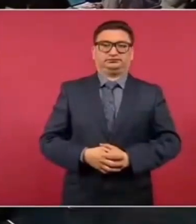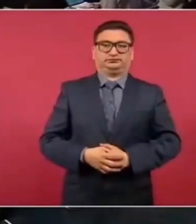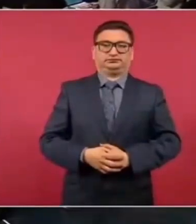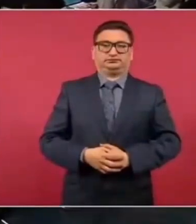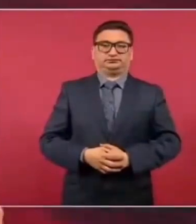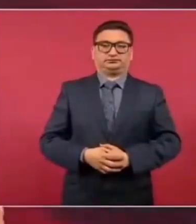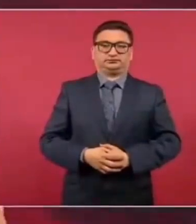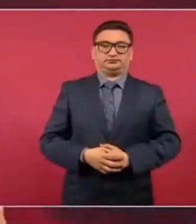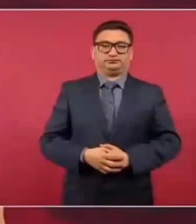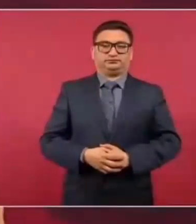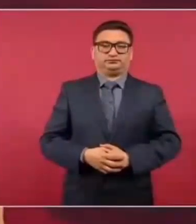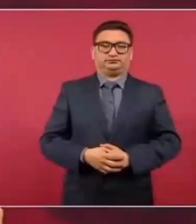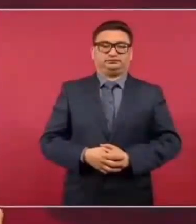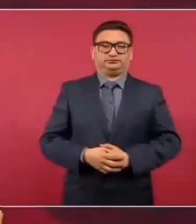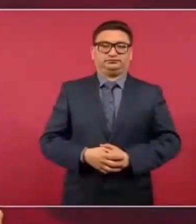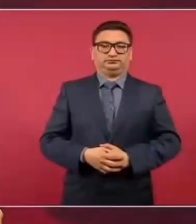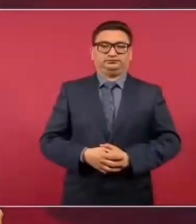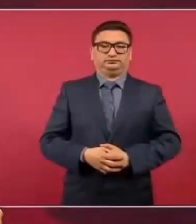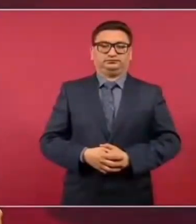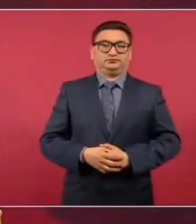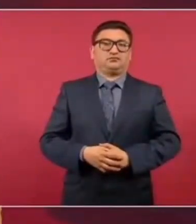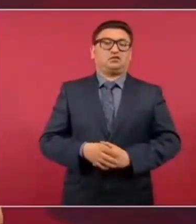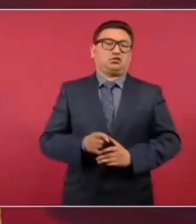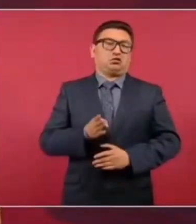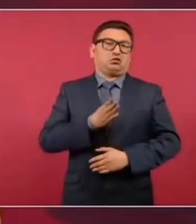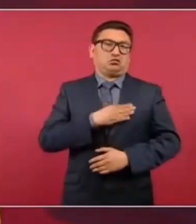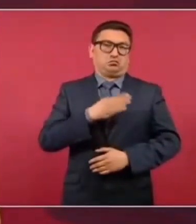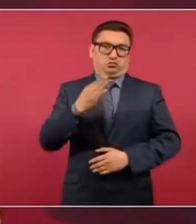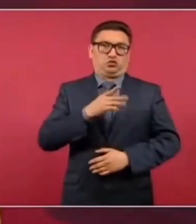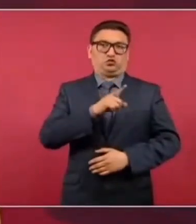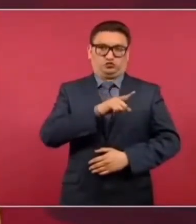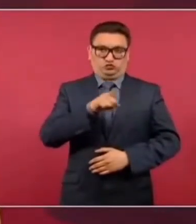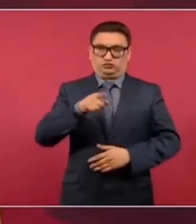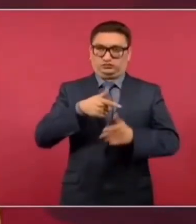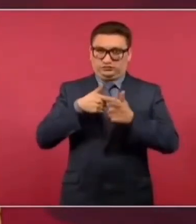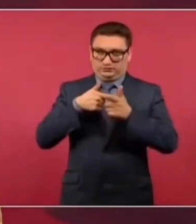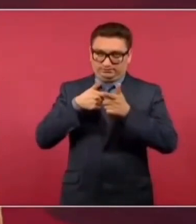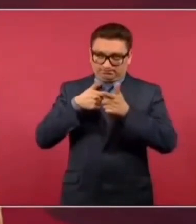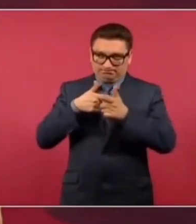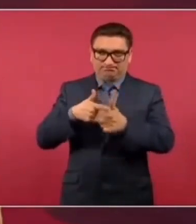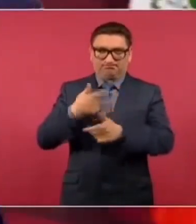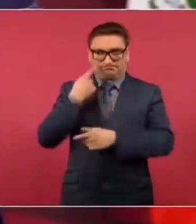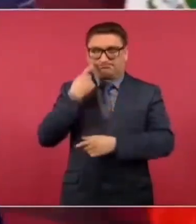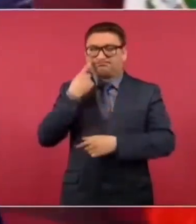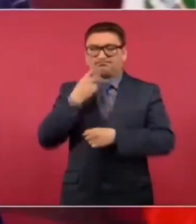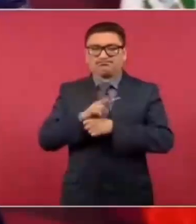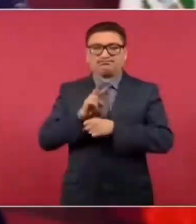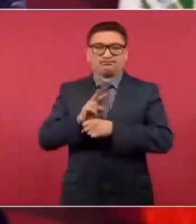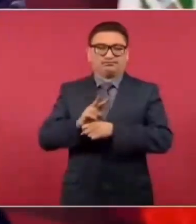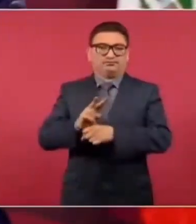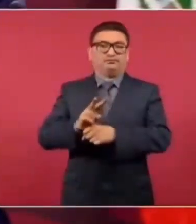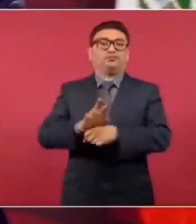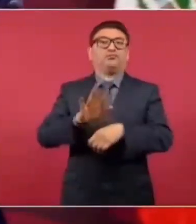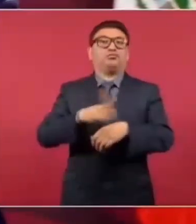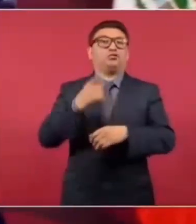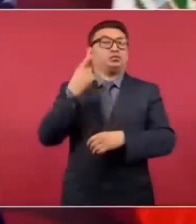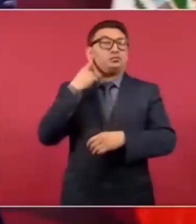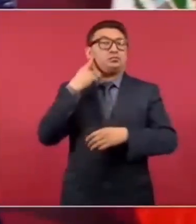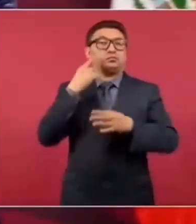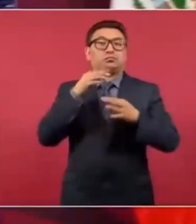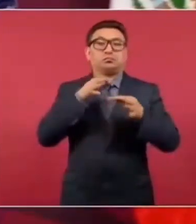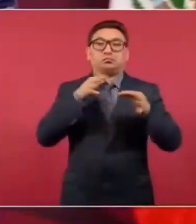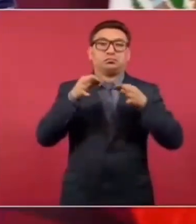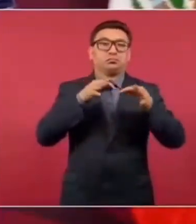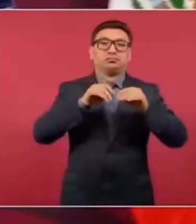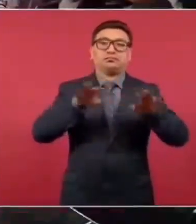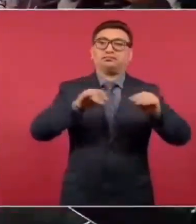Qué bueno que ustedes no sueltan este asunto porque ya no escucho nada en los